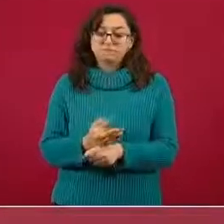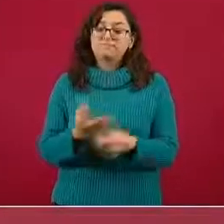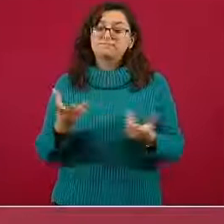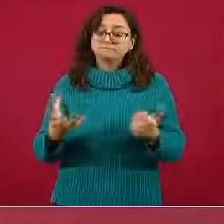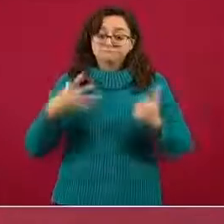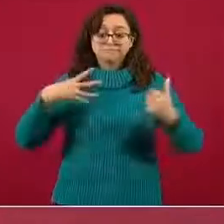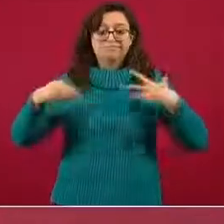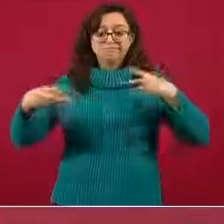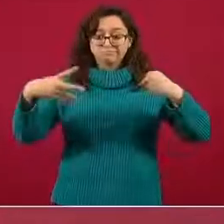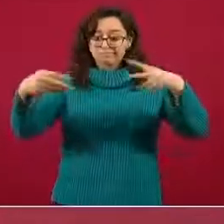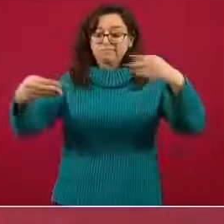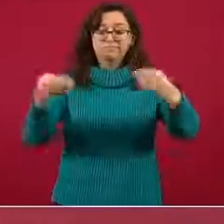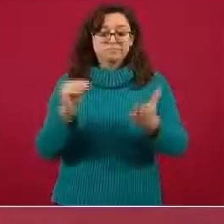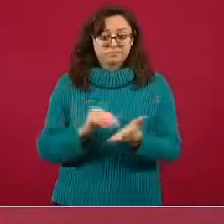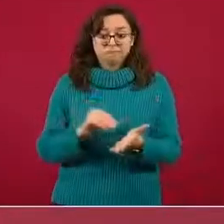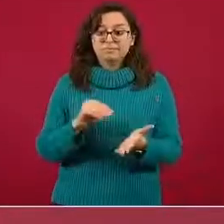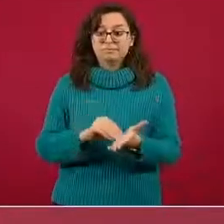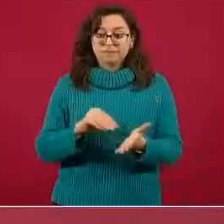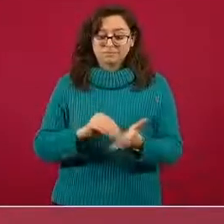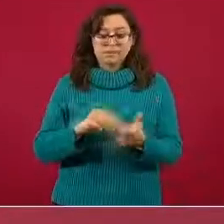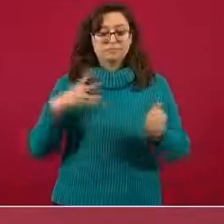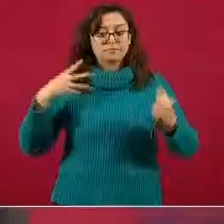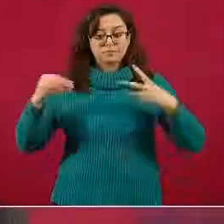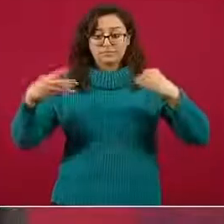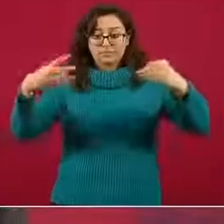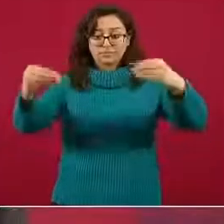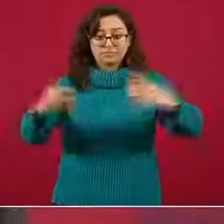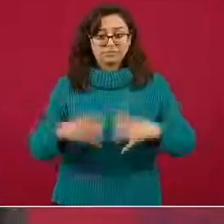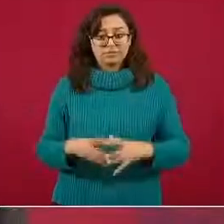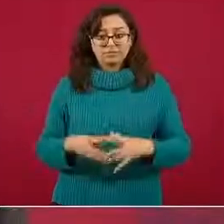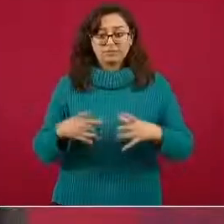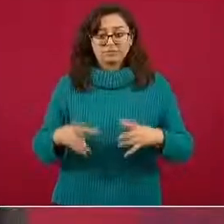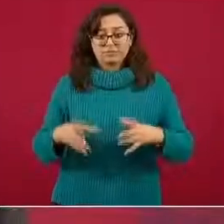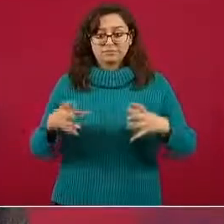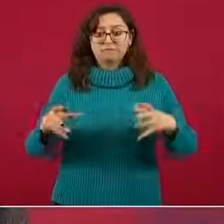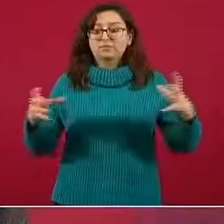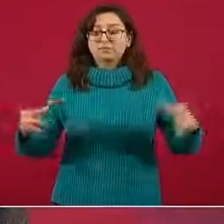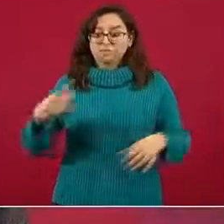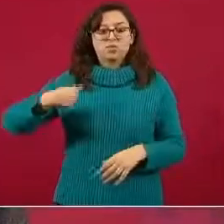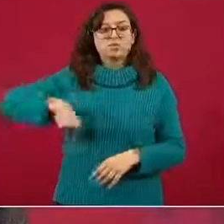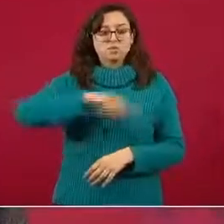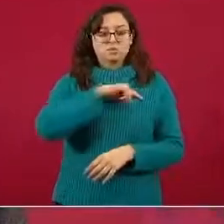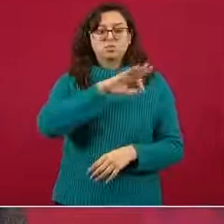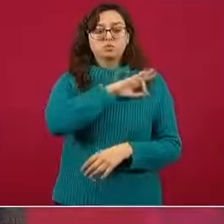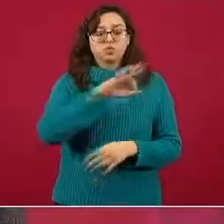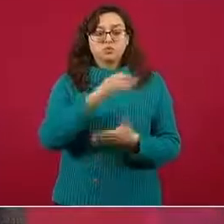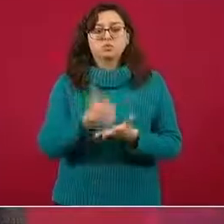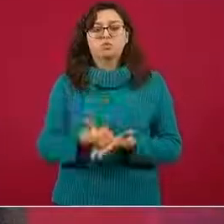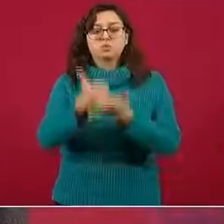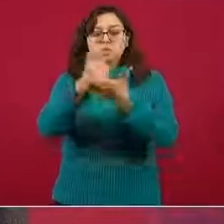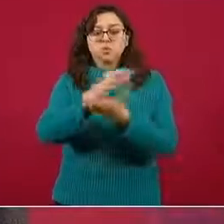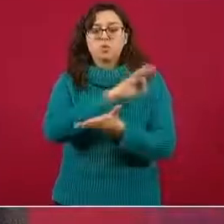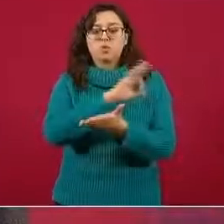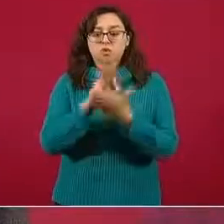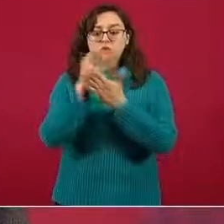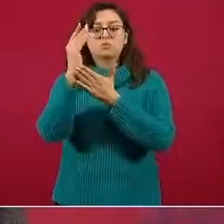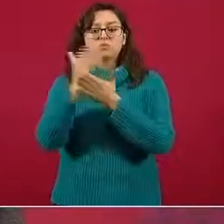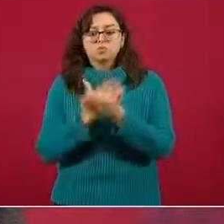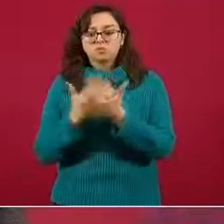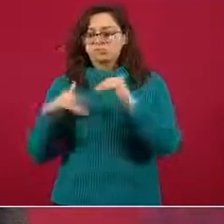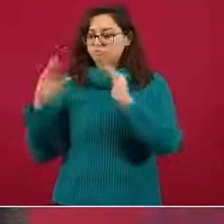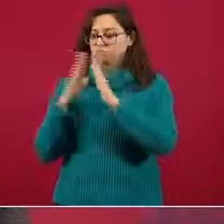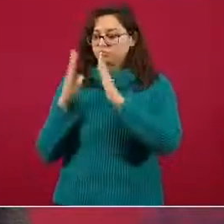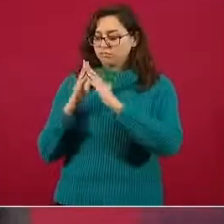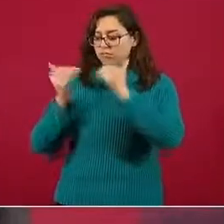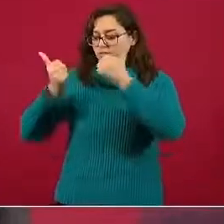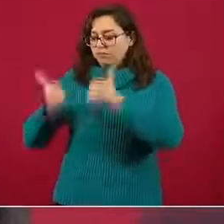epidemia está activa, la epidemia crece, todas y todos podemos detenerla, si nos quedamos en casa, si